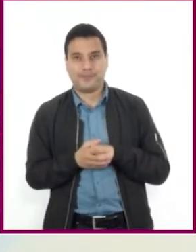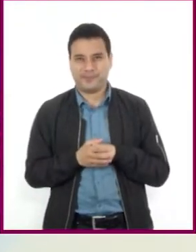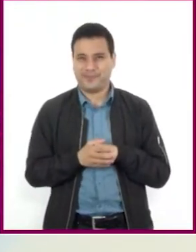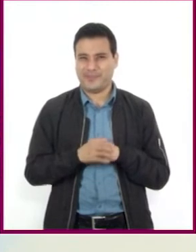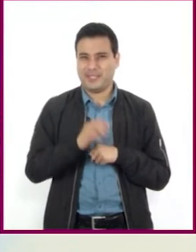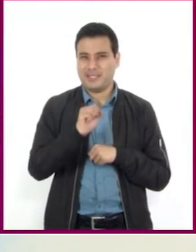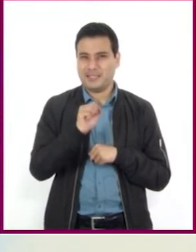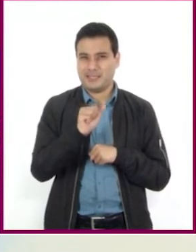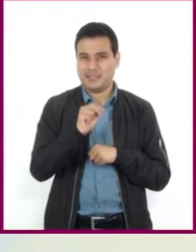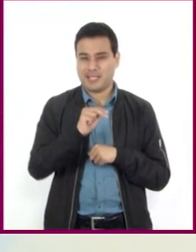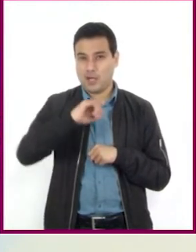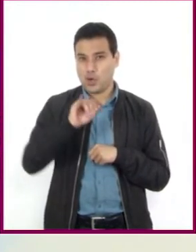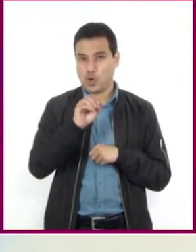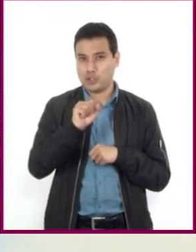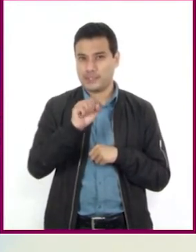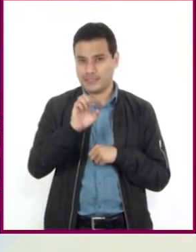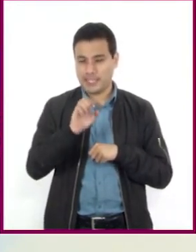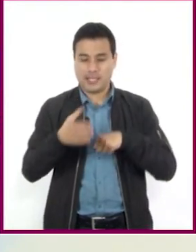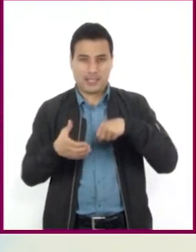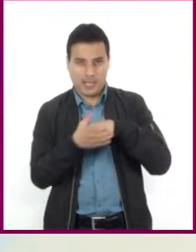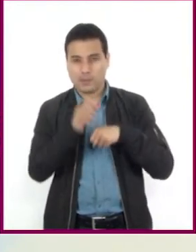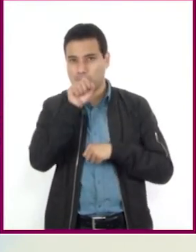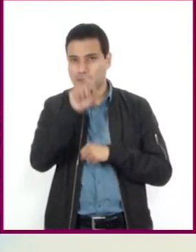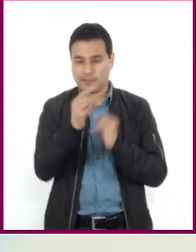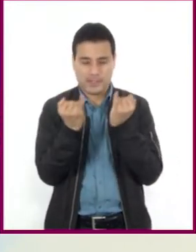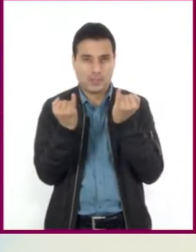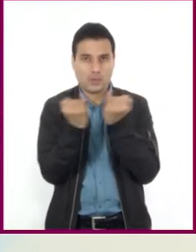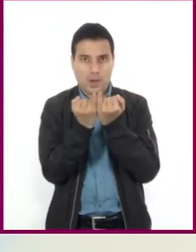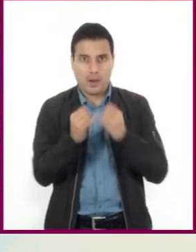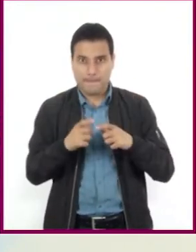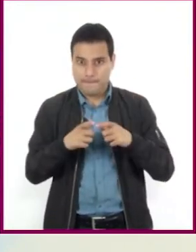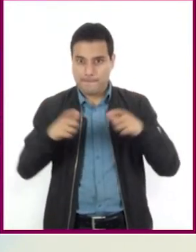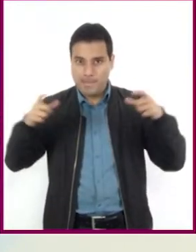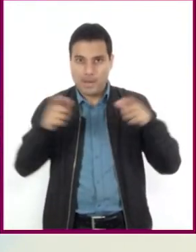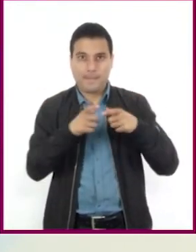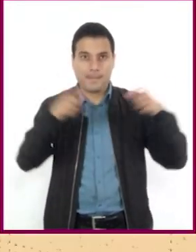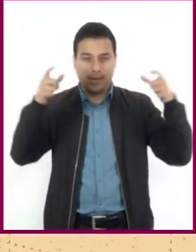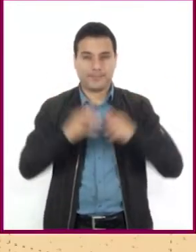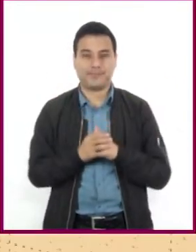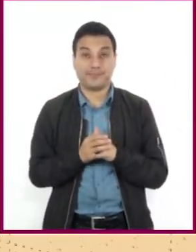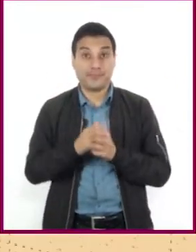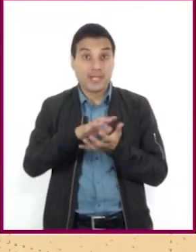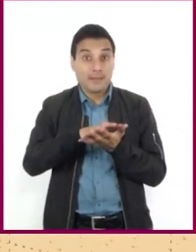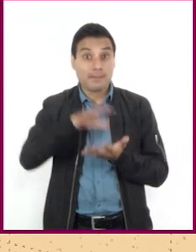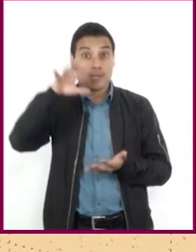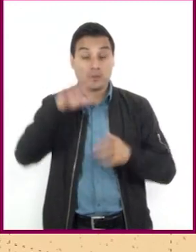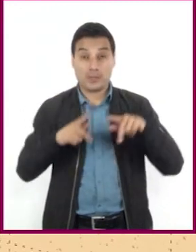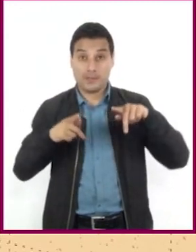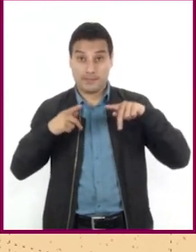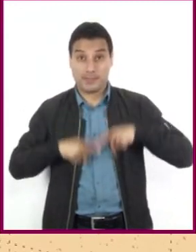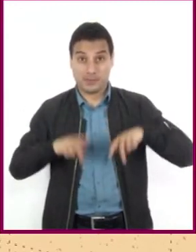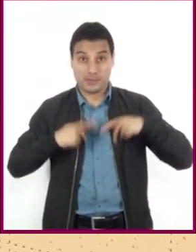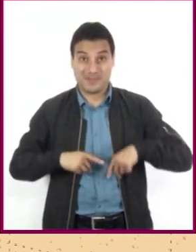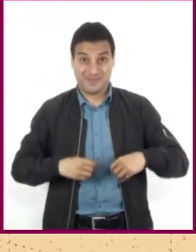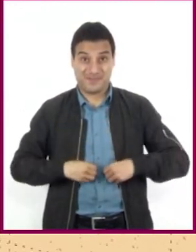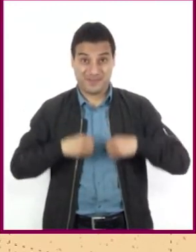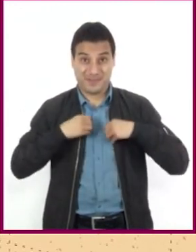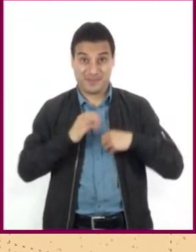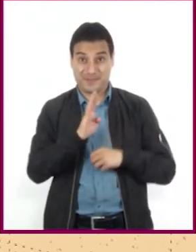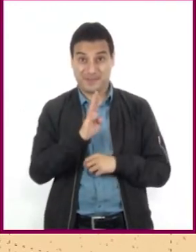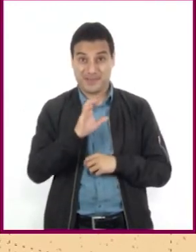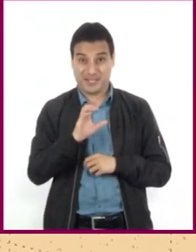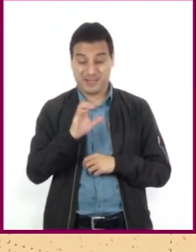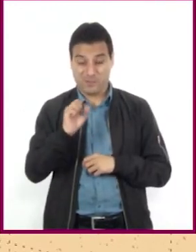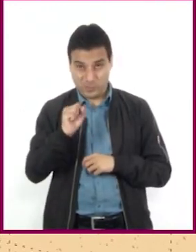Lucas, que tienen los crecimientos más altos del país. La mayoría de los pobladores del estado trabajan las